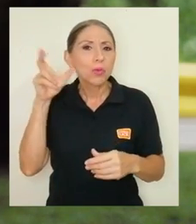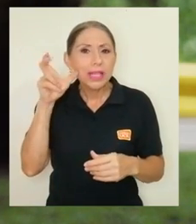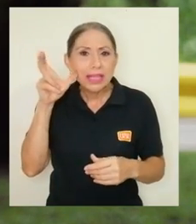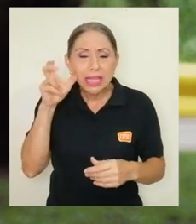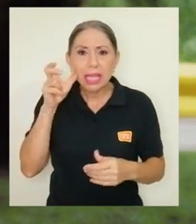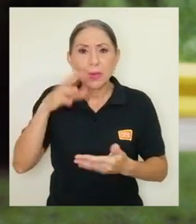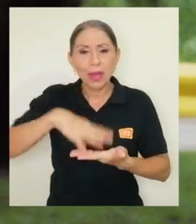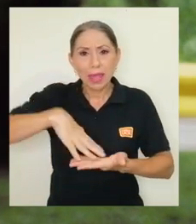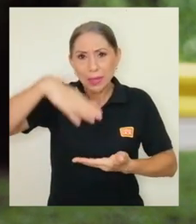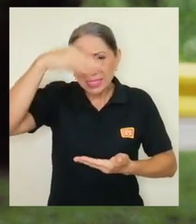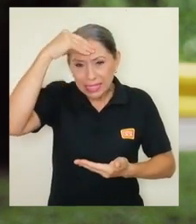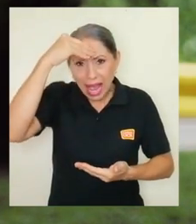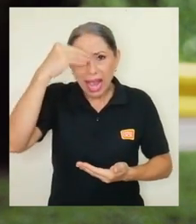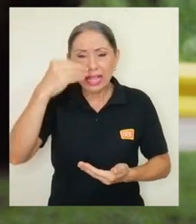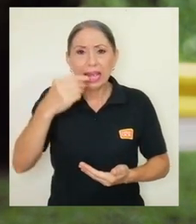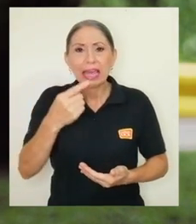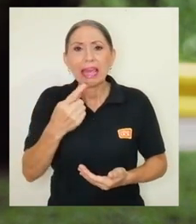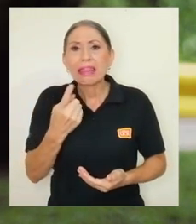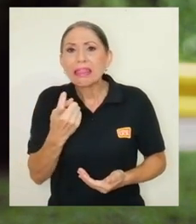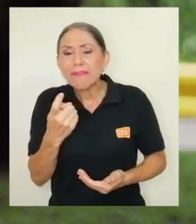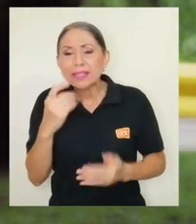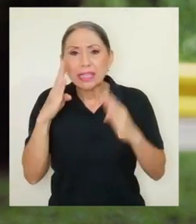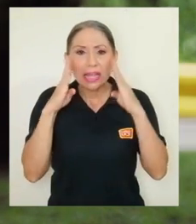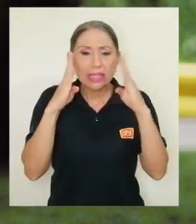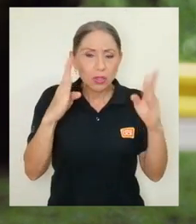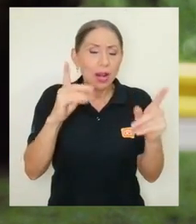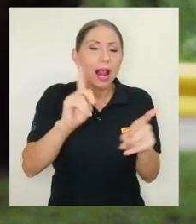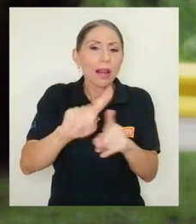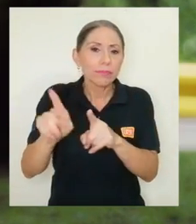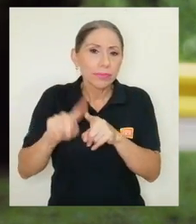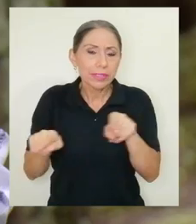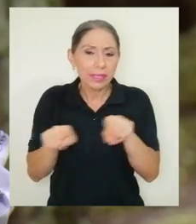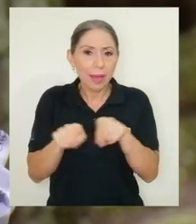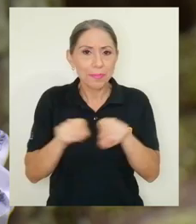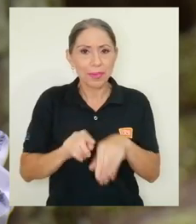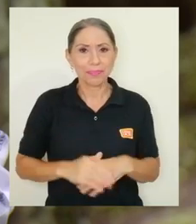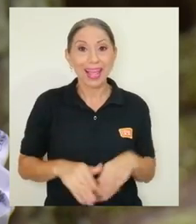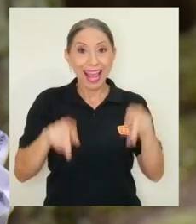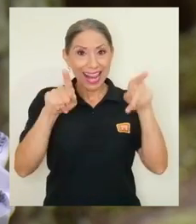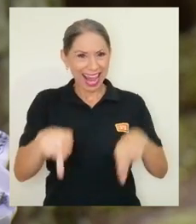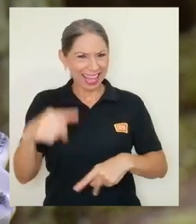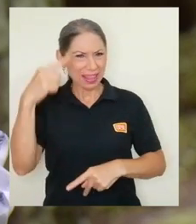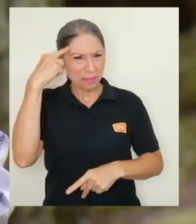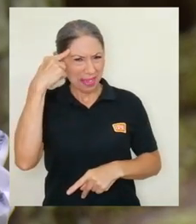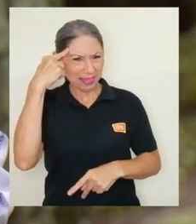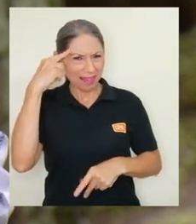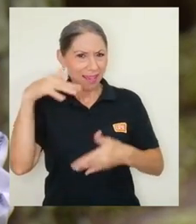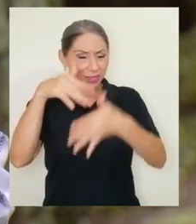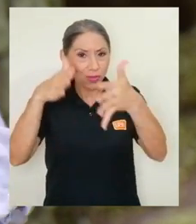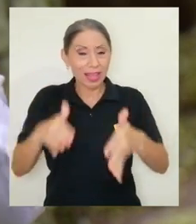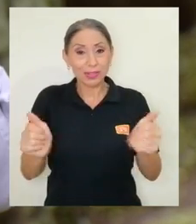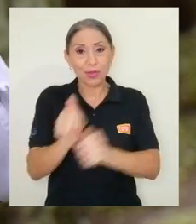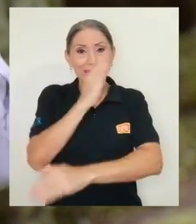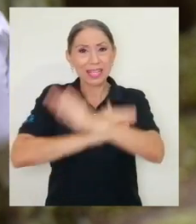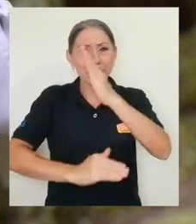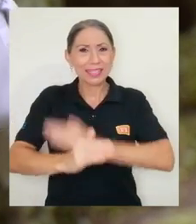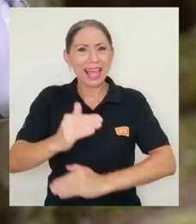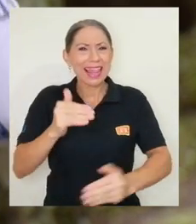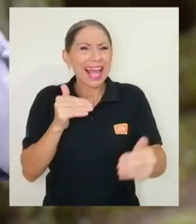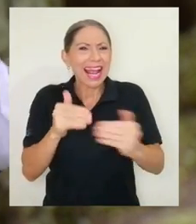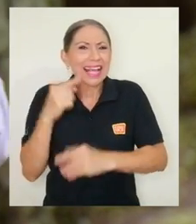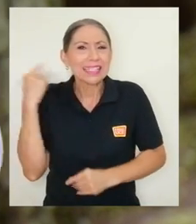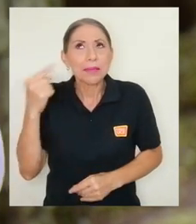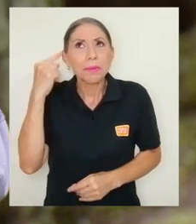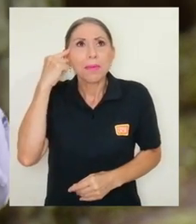aprendizaje, déficit atencional, ¿verdad? Este, también. Cuando la gente piensa en los estudiantes con discapacidad, casi siempre se